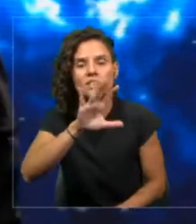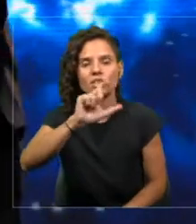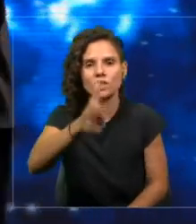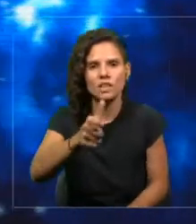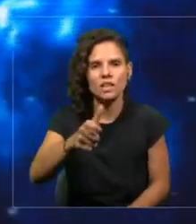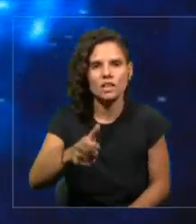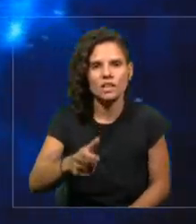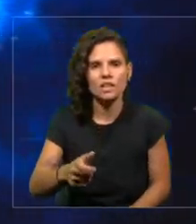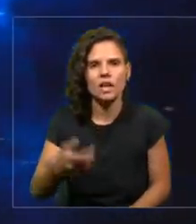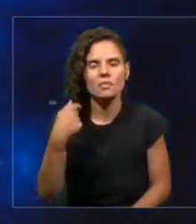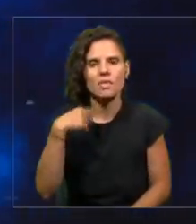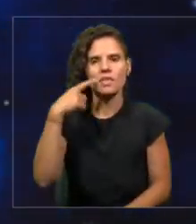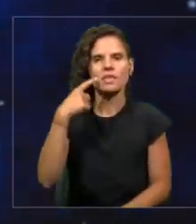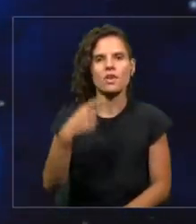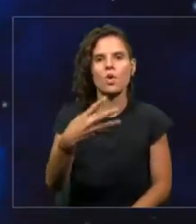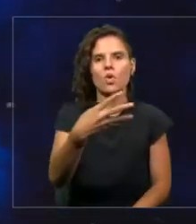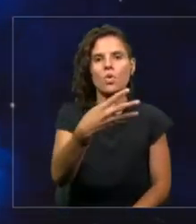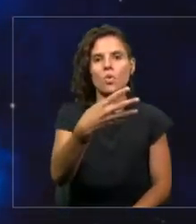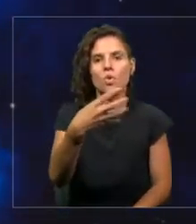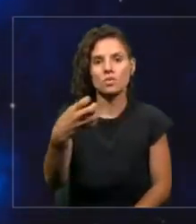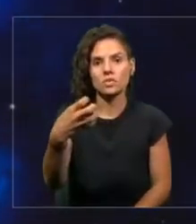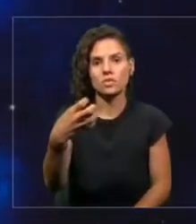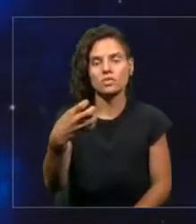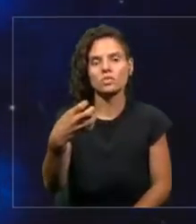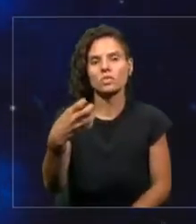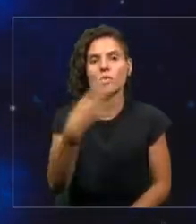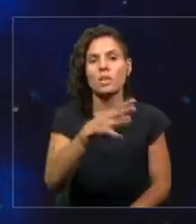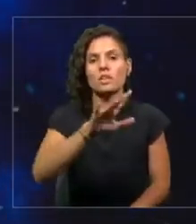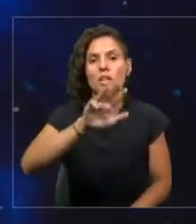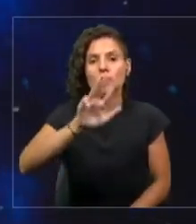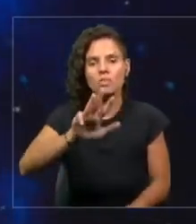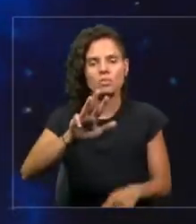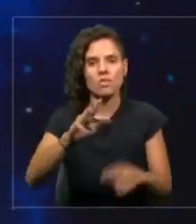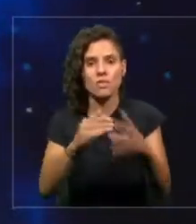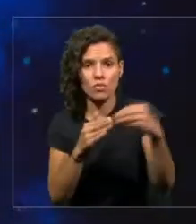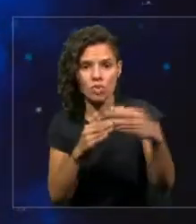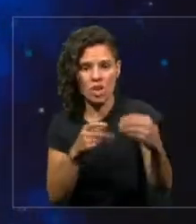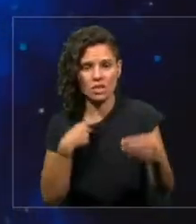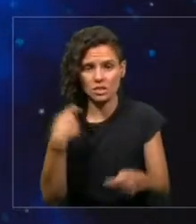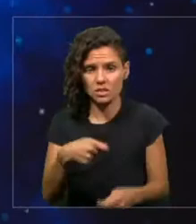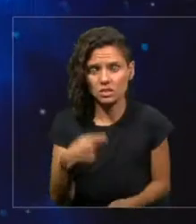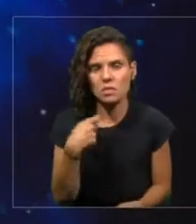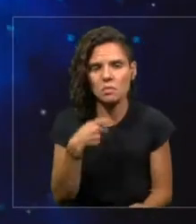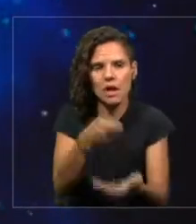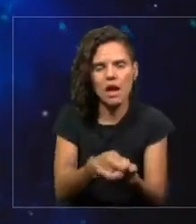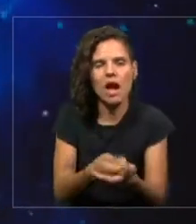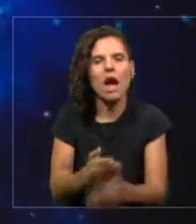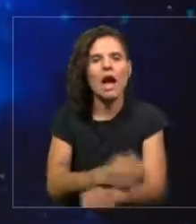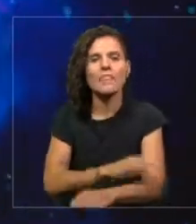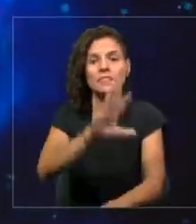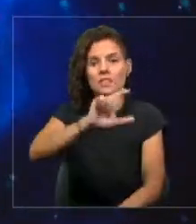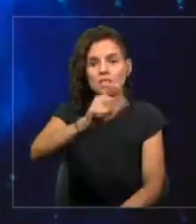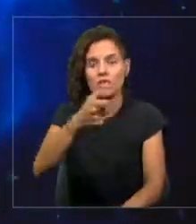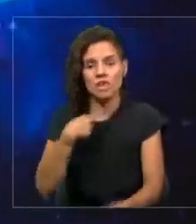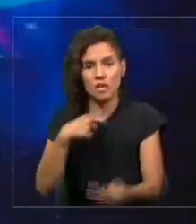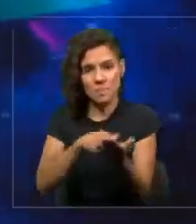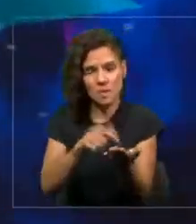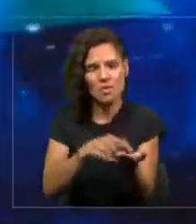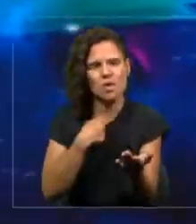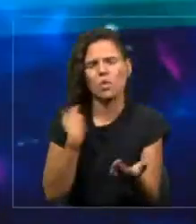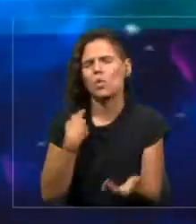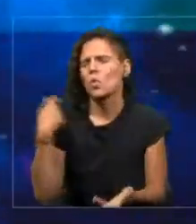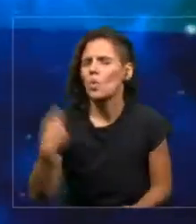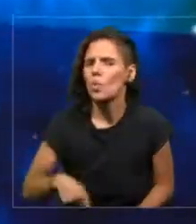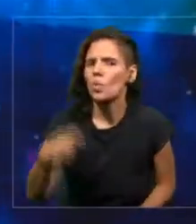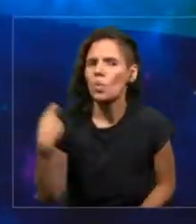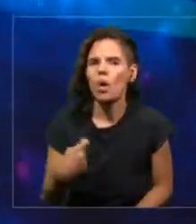dólares y hacia abajo. Antes un dispositivo 5G móvil costaba más de mil dólares. Hoy la barrera ya